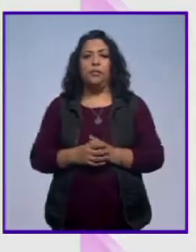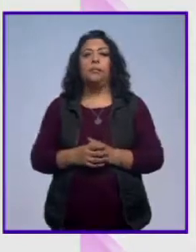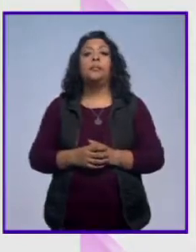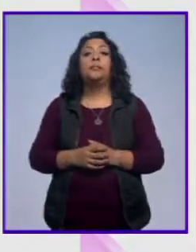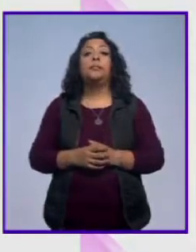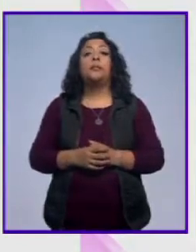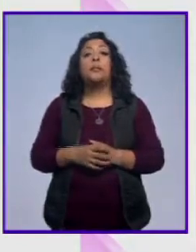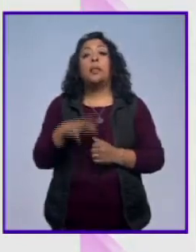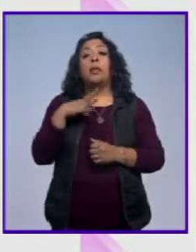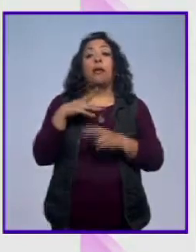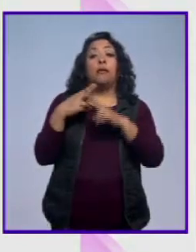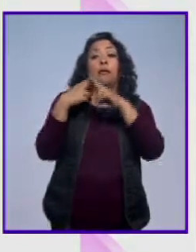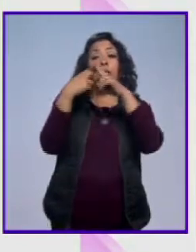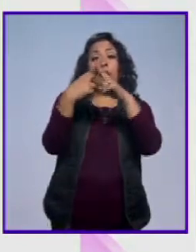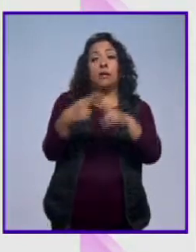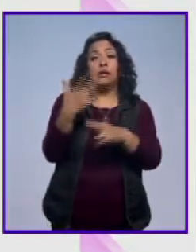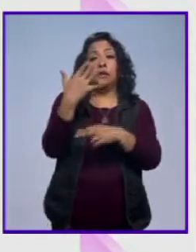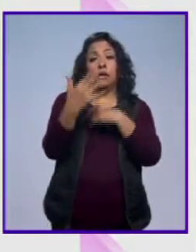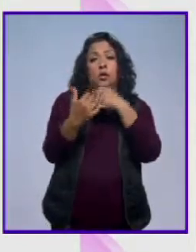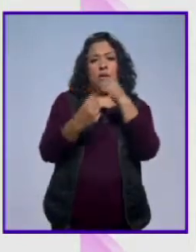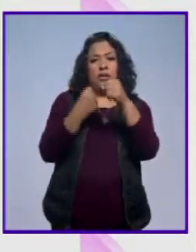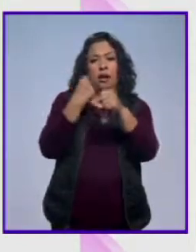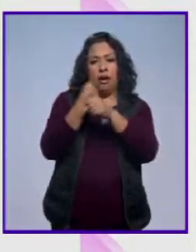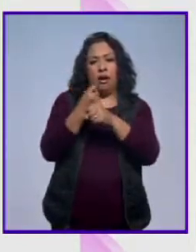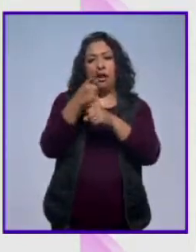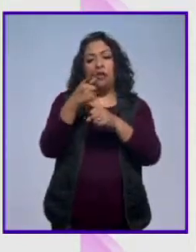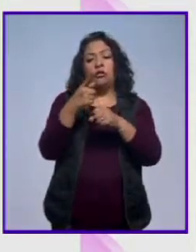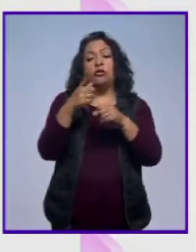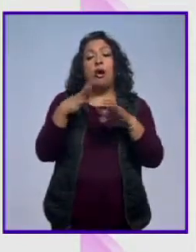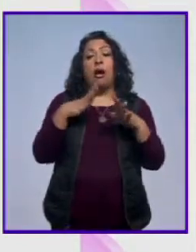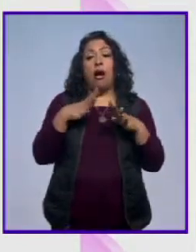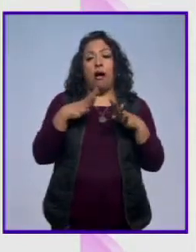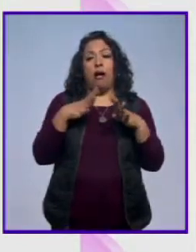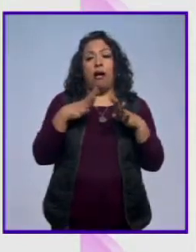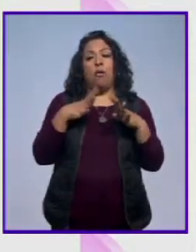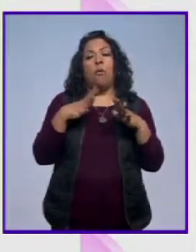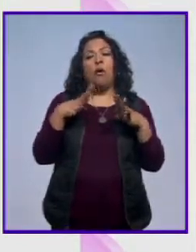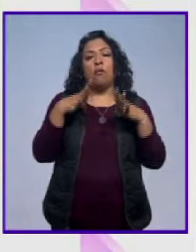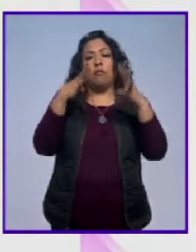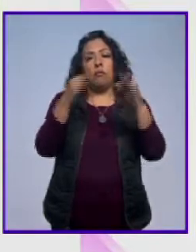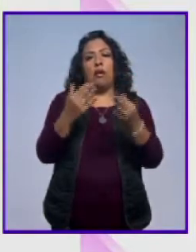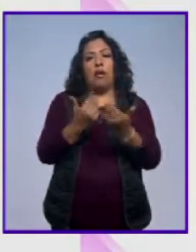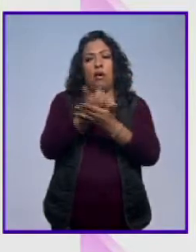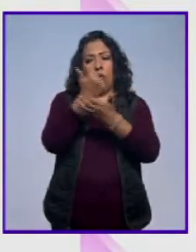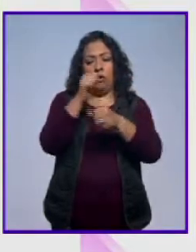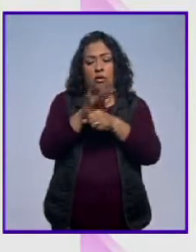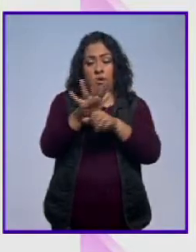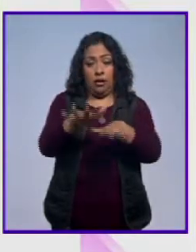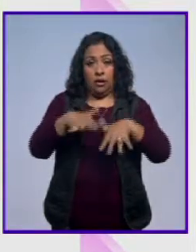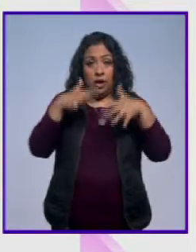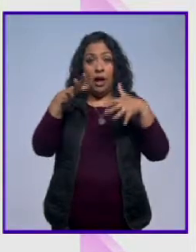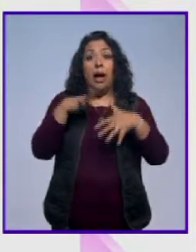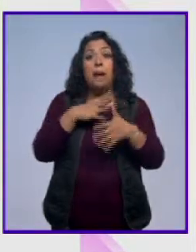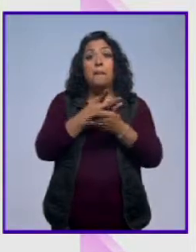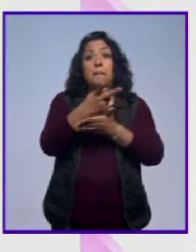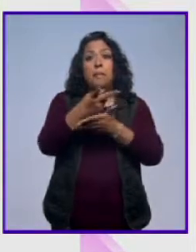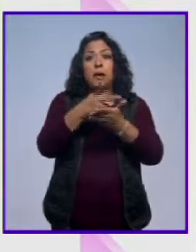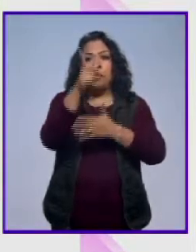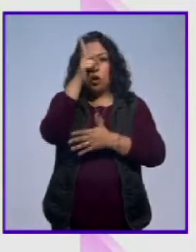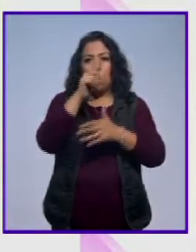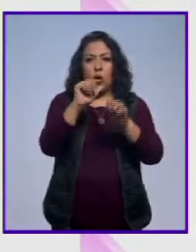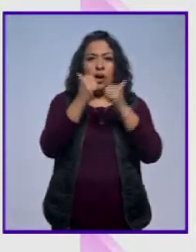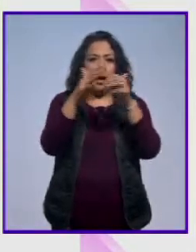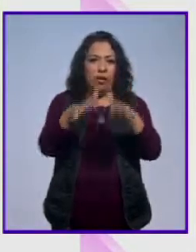En el marco de las celebraciones del 50 aniversario del Auditorio Nacional, se instituyó el reconocimiento anual Lunas del Auditorio.